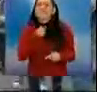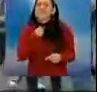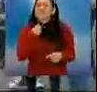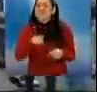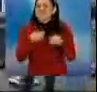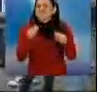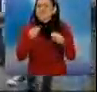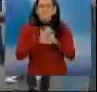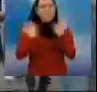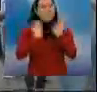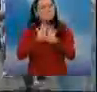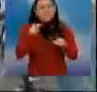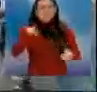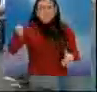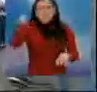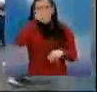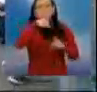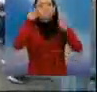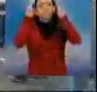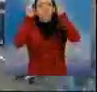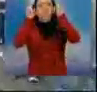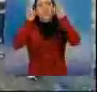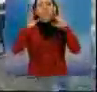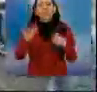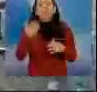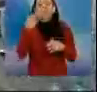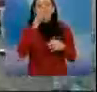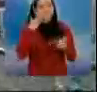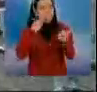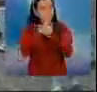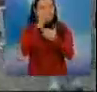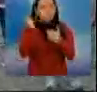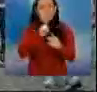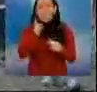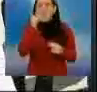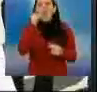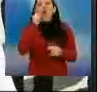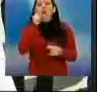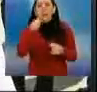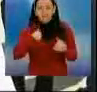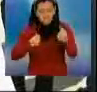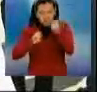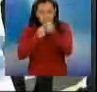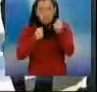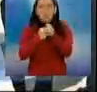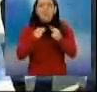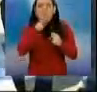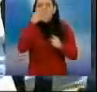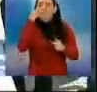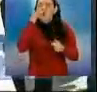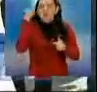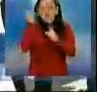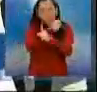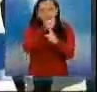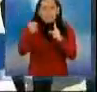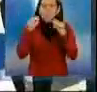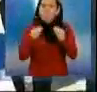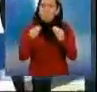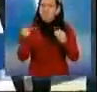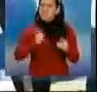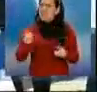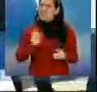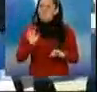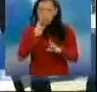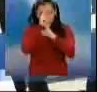esto por el lanzamiento de la campaña titulada Hombres en contra de la violencia a la mujer. Lo que queremos nosotros con esto es promover